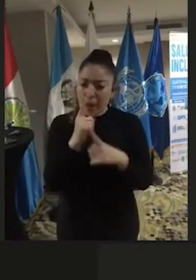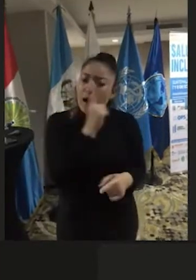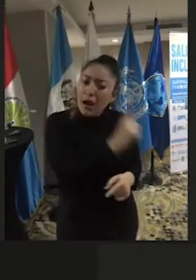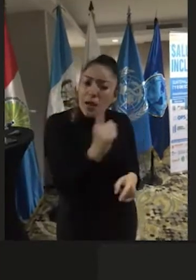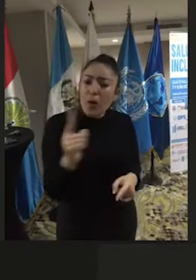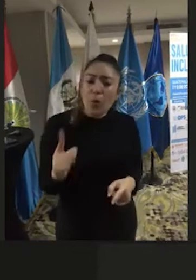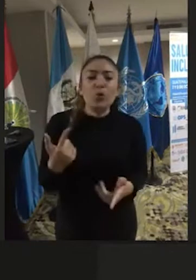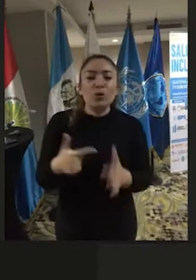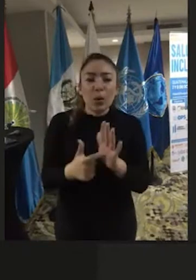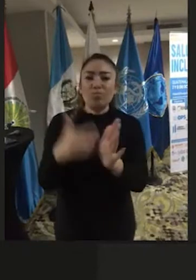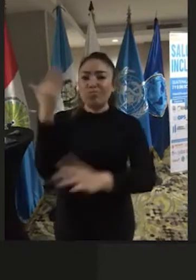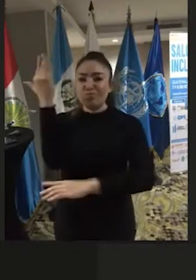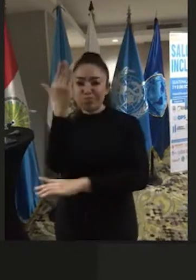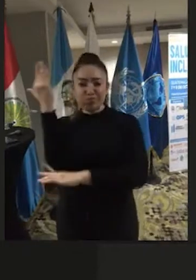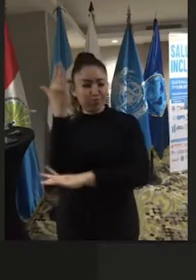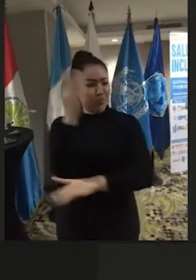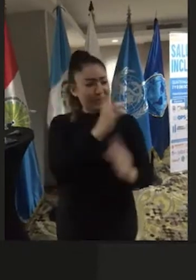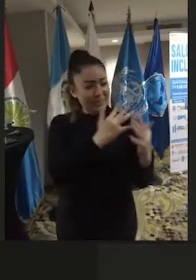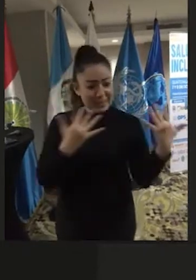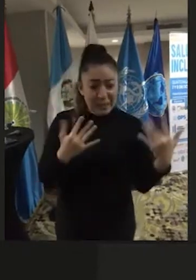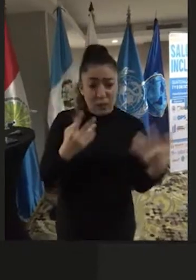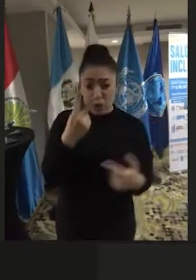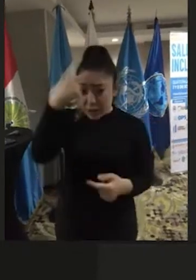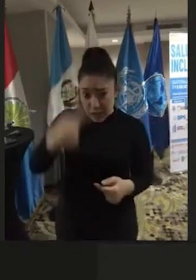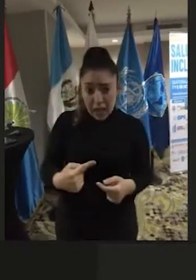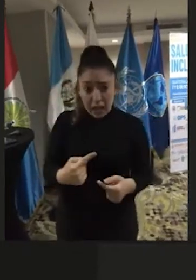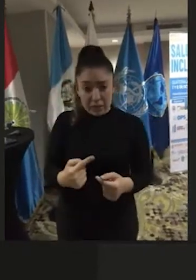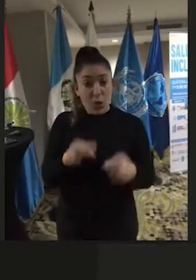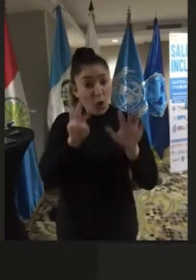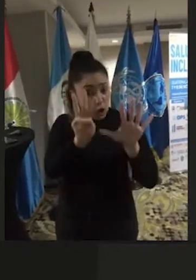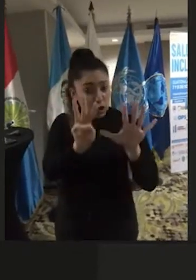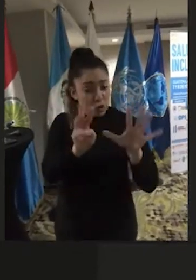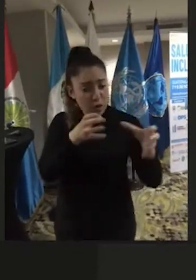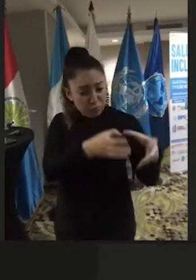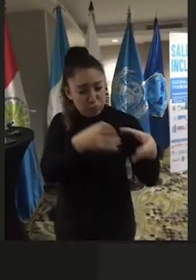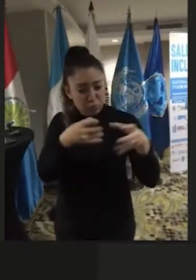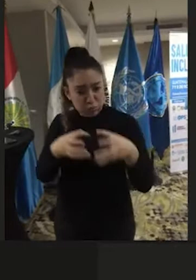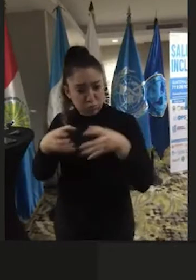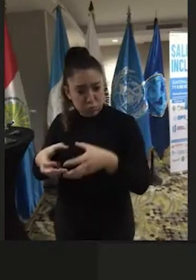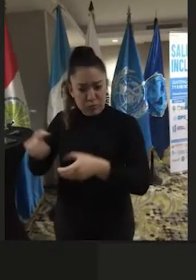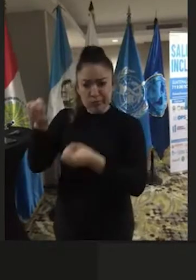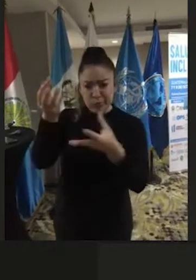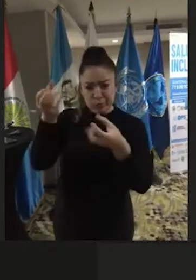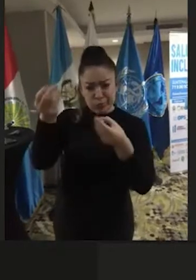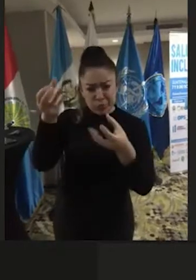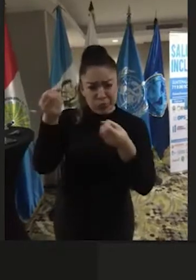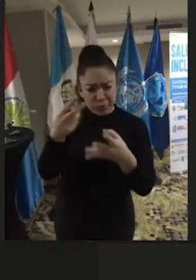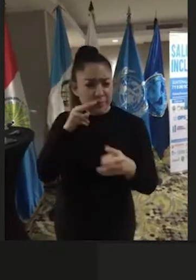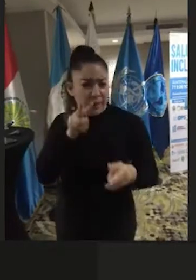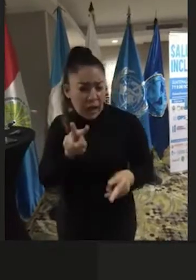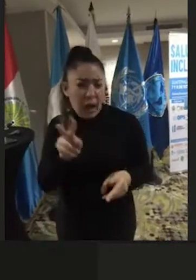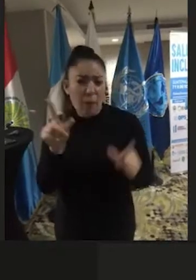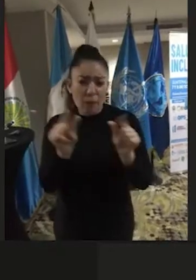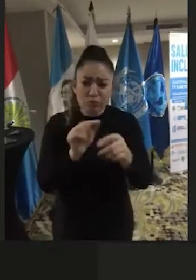panelistas que durante estos dos días, ocho paneles que dan cuenta de una pequeña